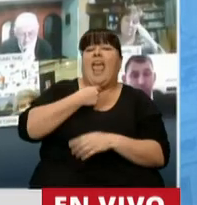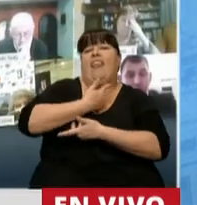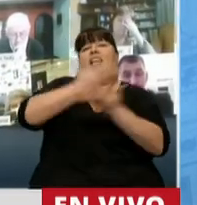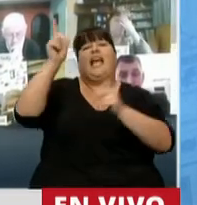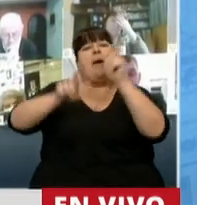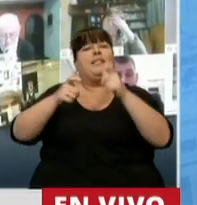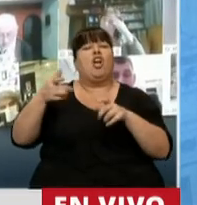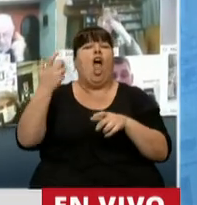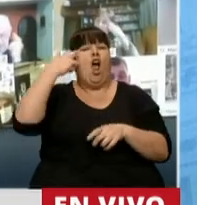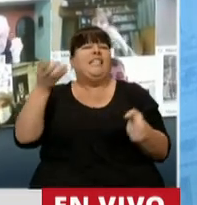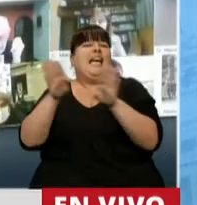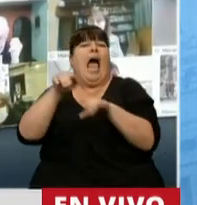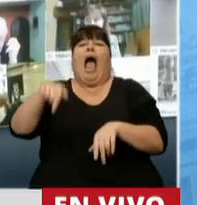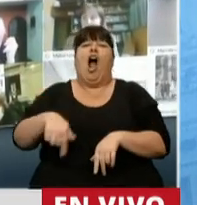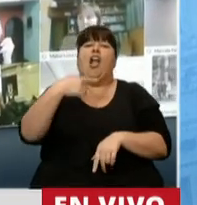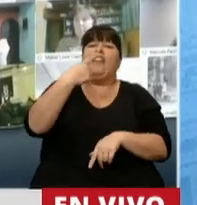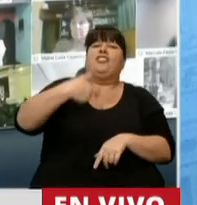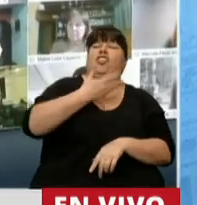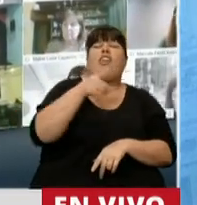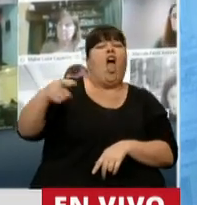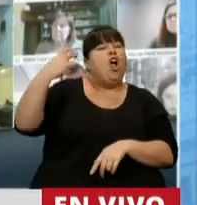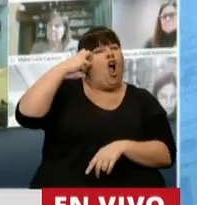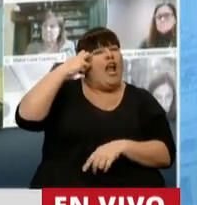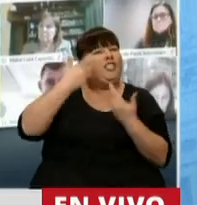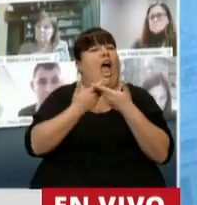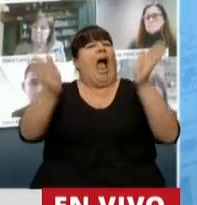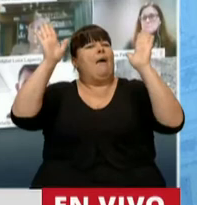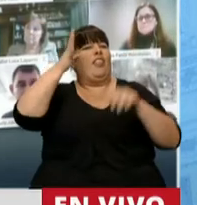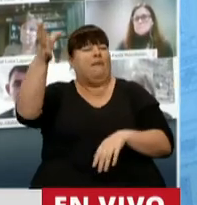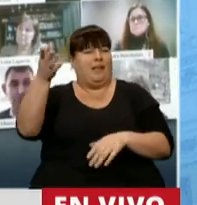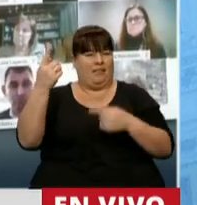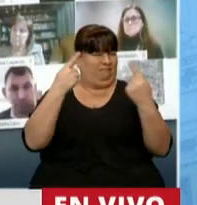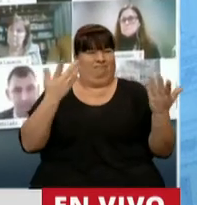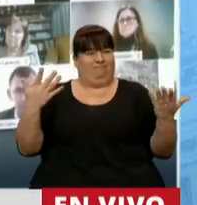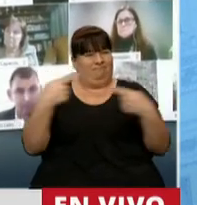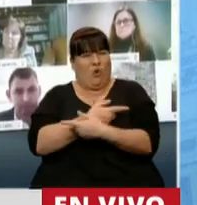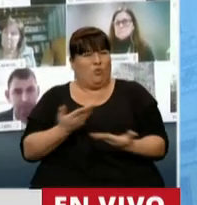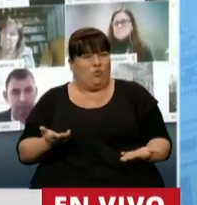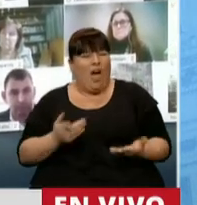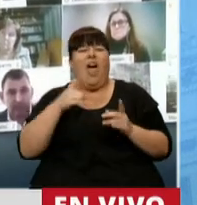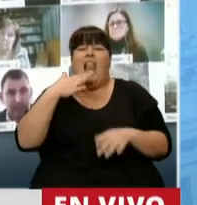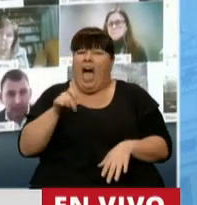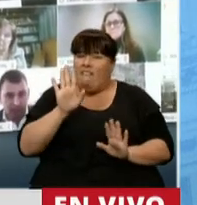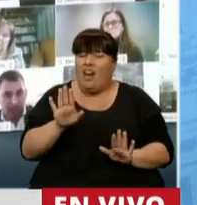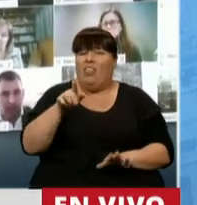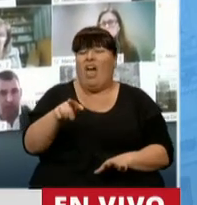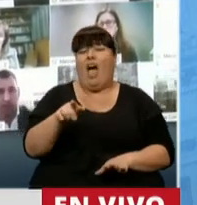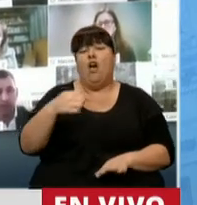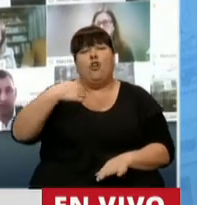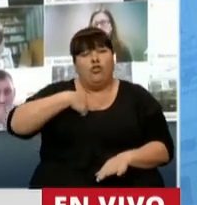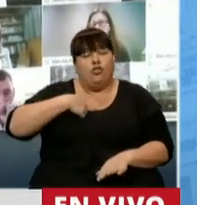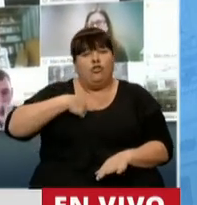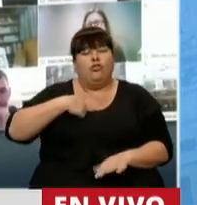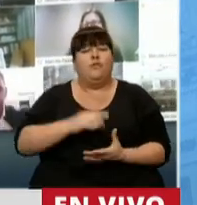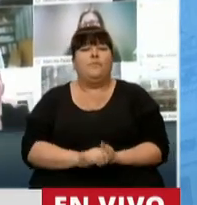la sociedad que el Congreso estaba cerrado y ahora le dicen a la sociedad que este Congreso está abierto en exceso. La verdad, señor Presidente, que yo